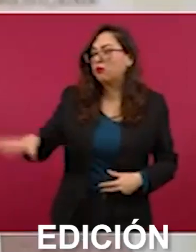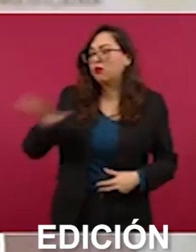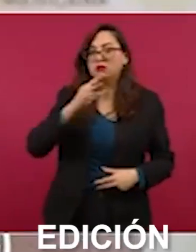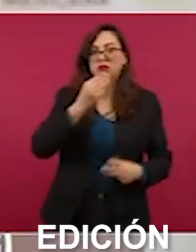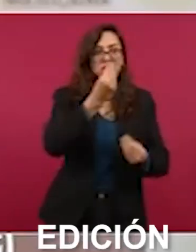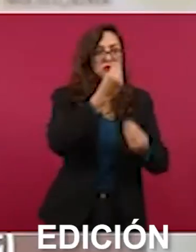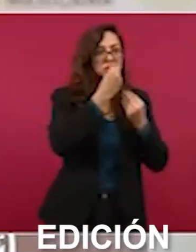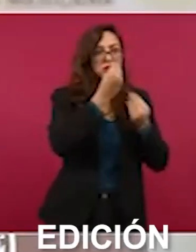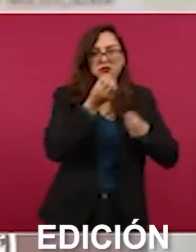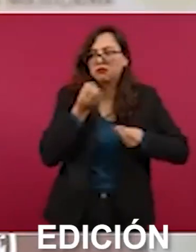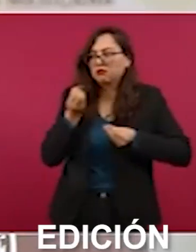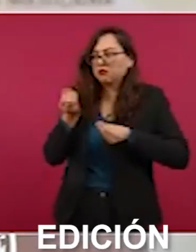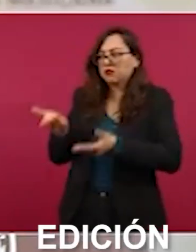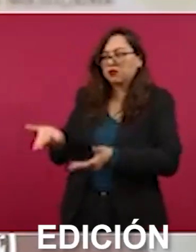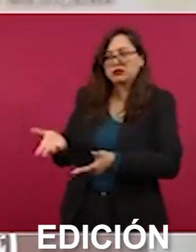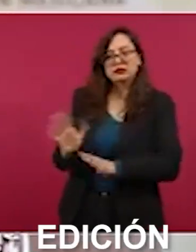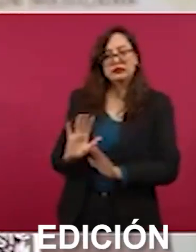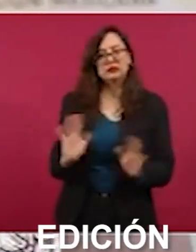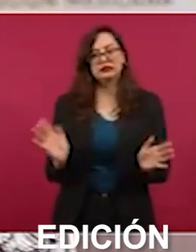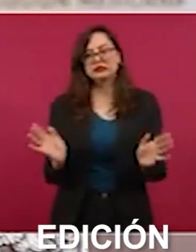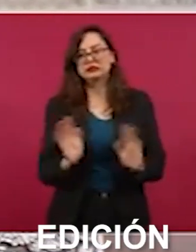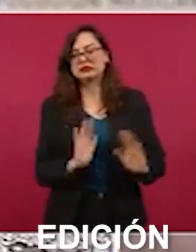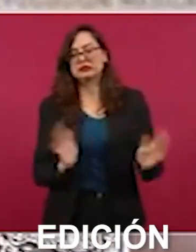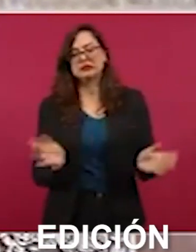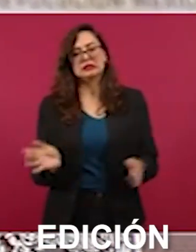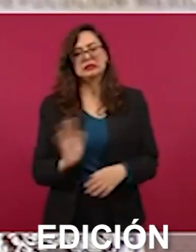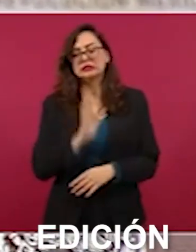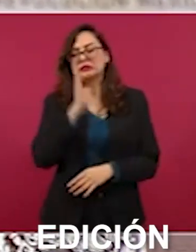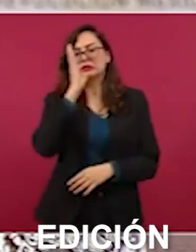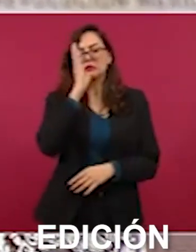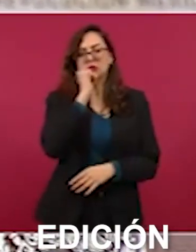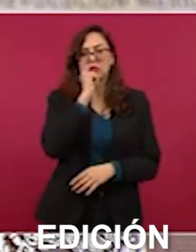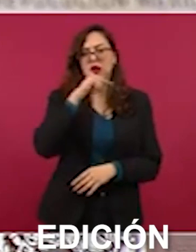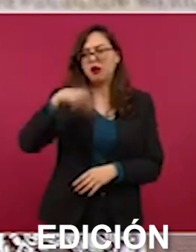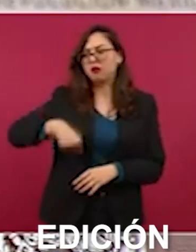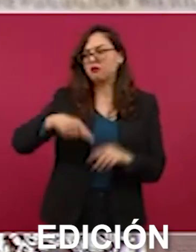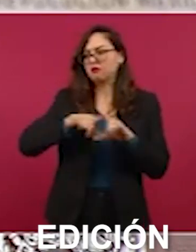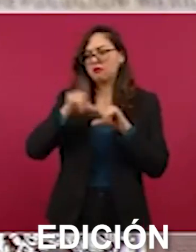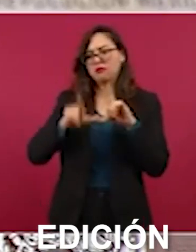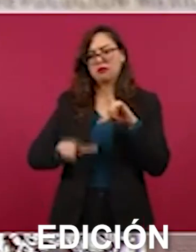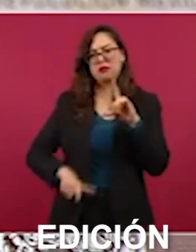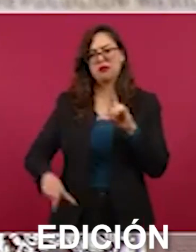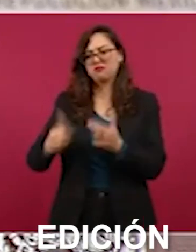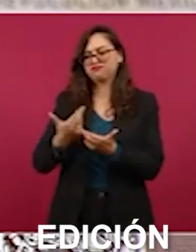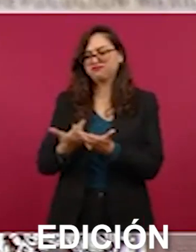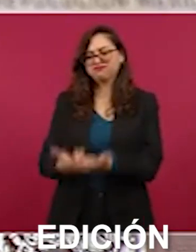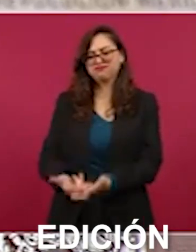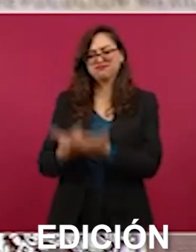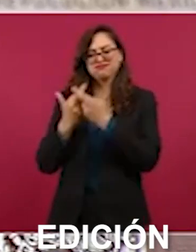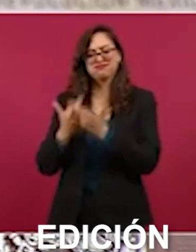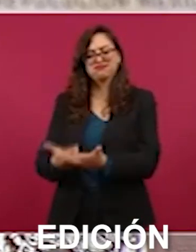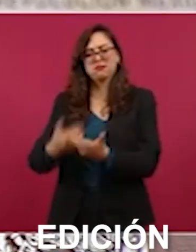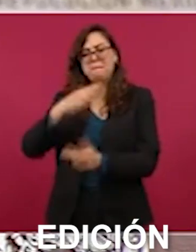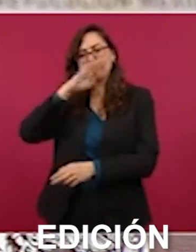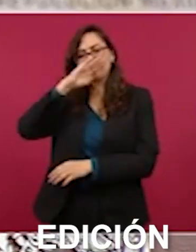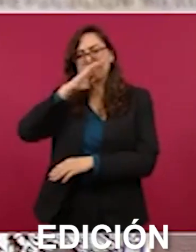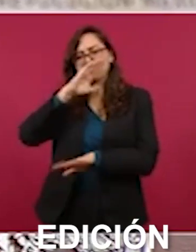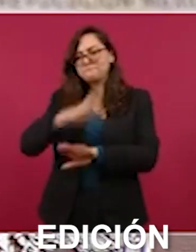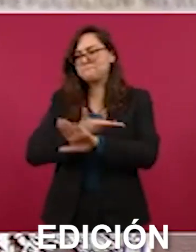Nosotros somos autosuficientes en maíz blanco y no